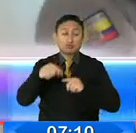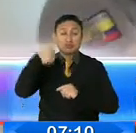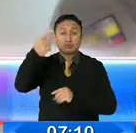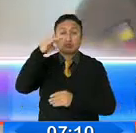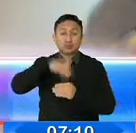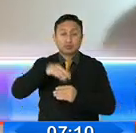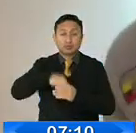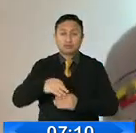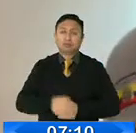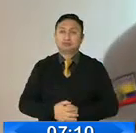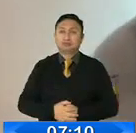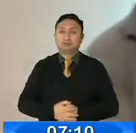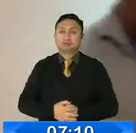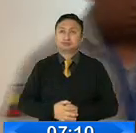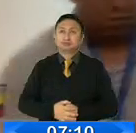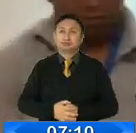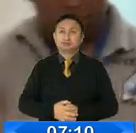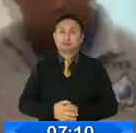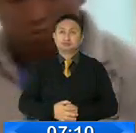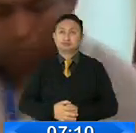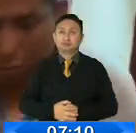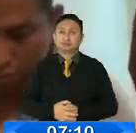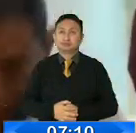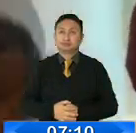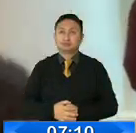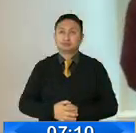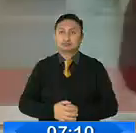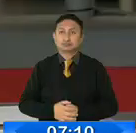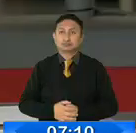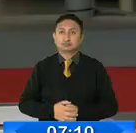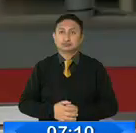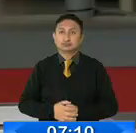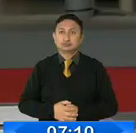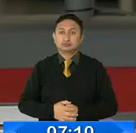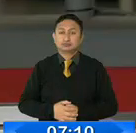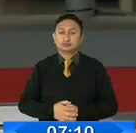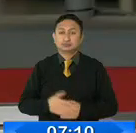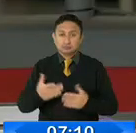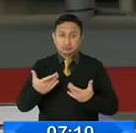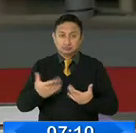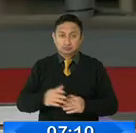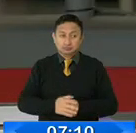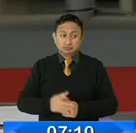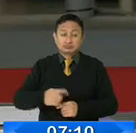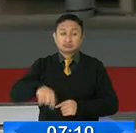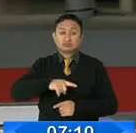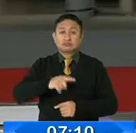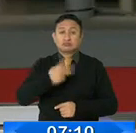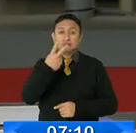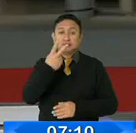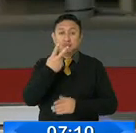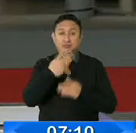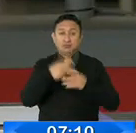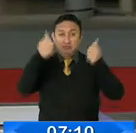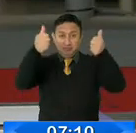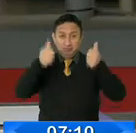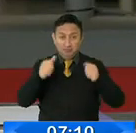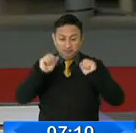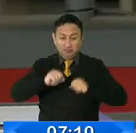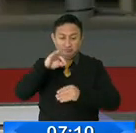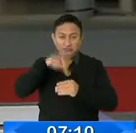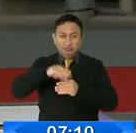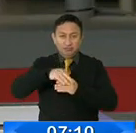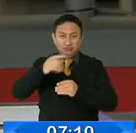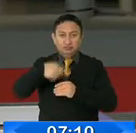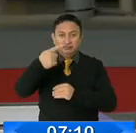2021, informó Karol Navasante. Y tras definirse varios binomios para el cierre de las primarias con mira a los comicios